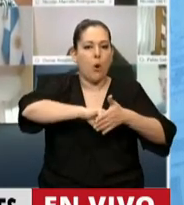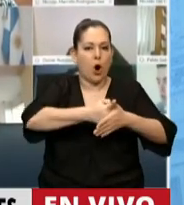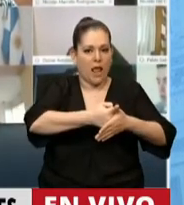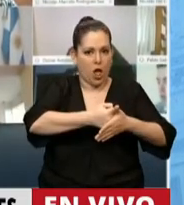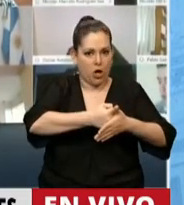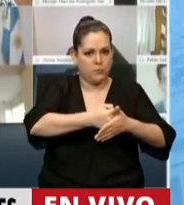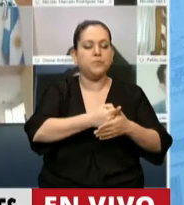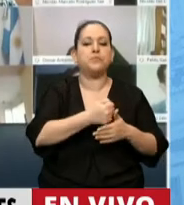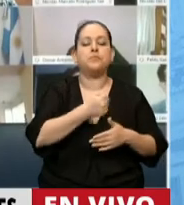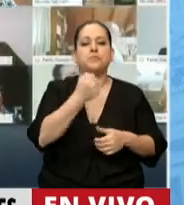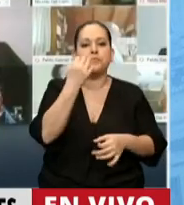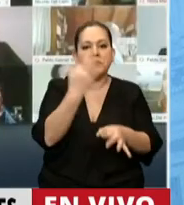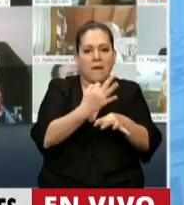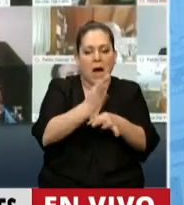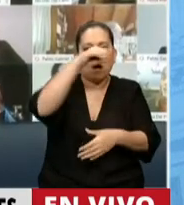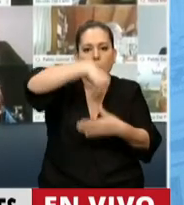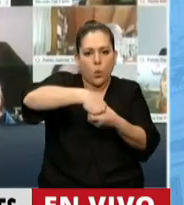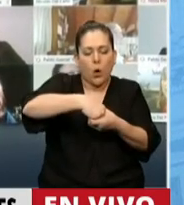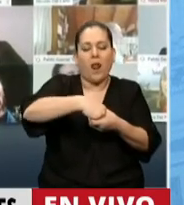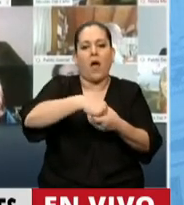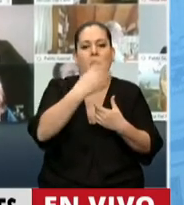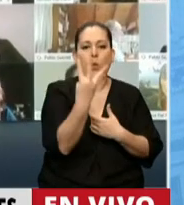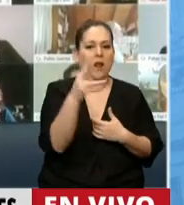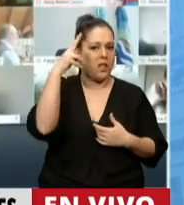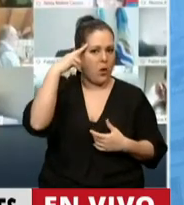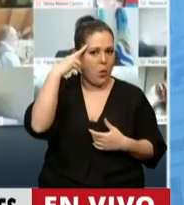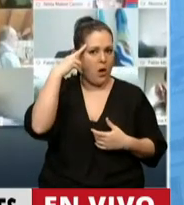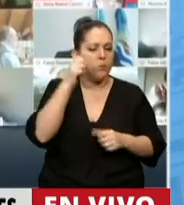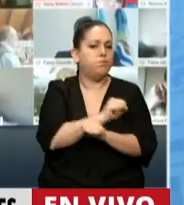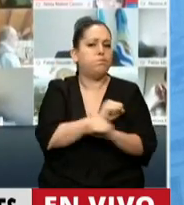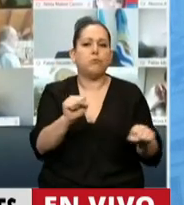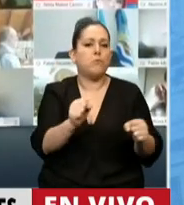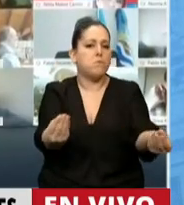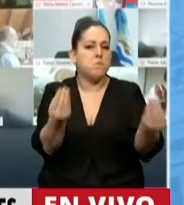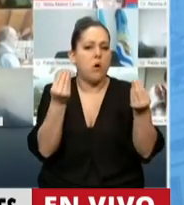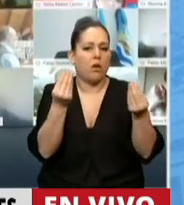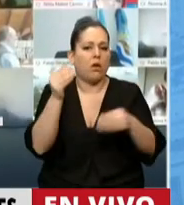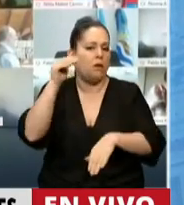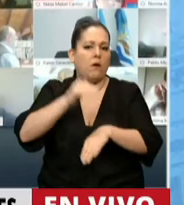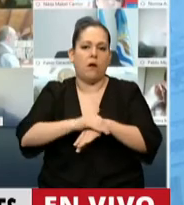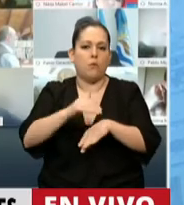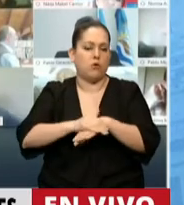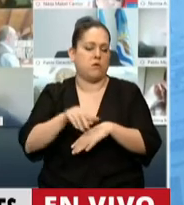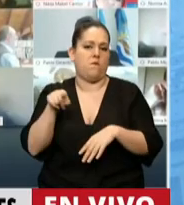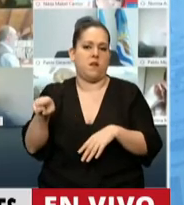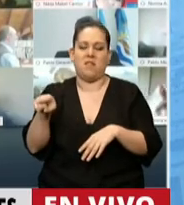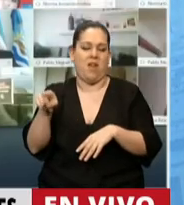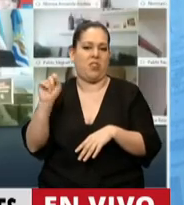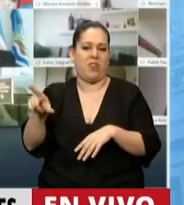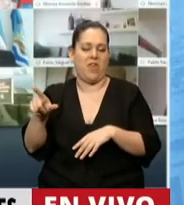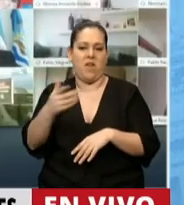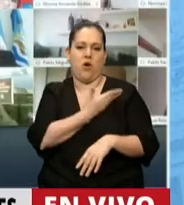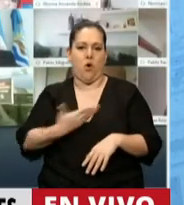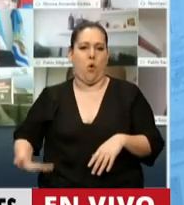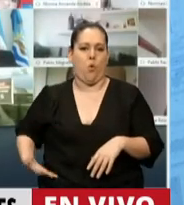trabajadores de la escuela 49, que explotó por responsabilidad directa del